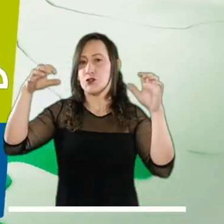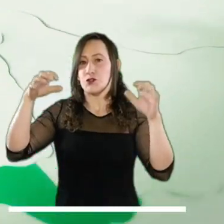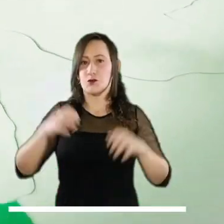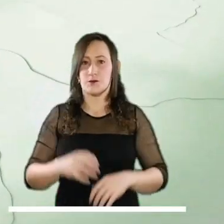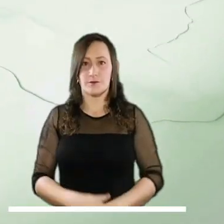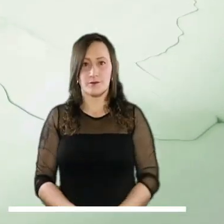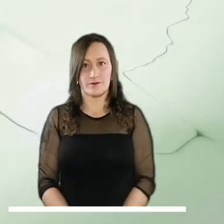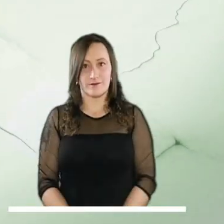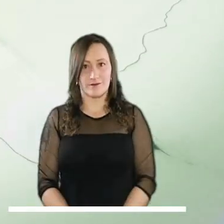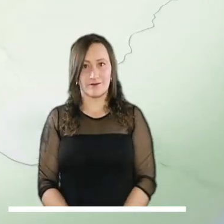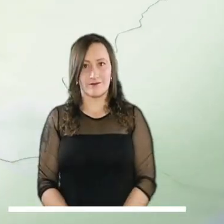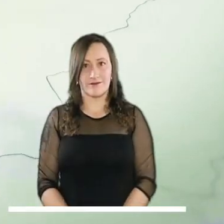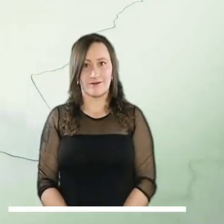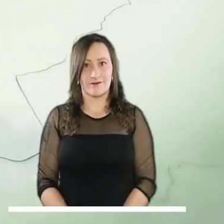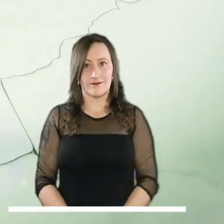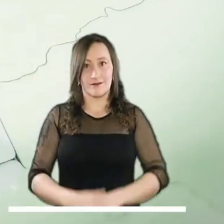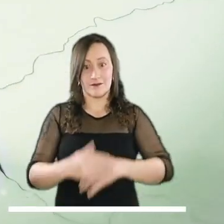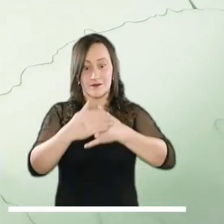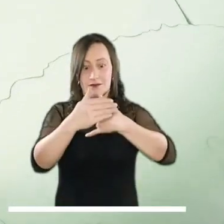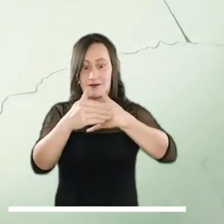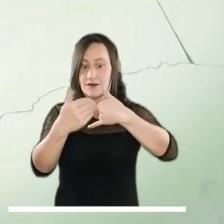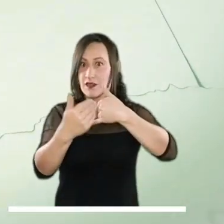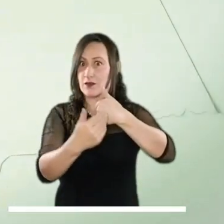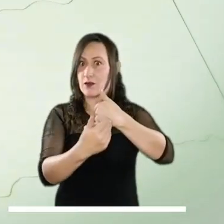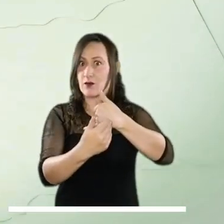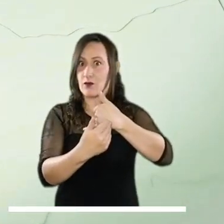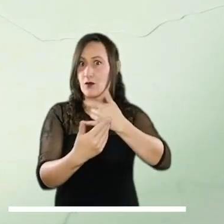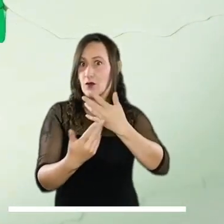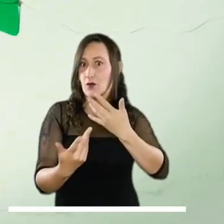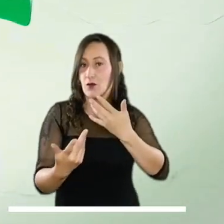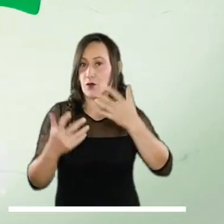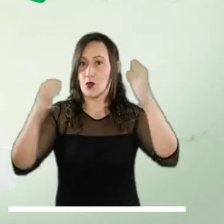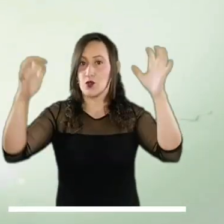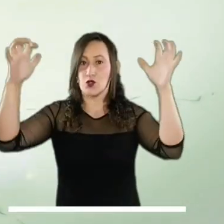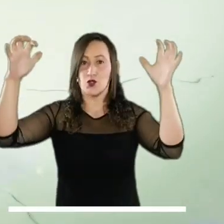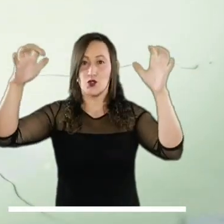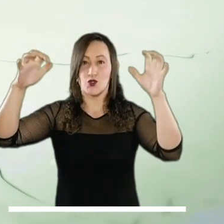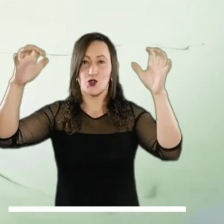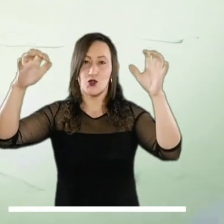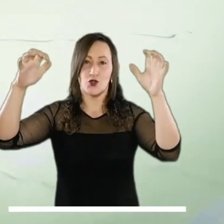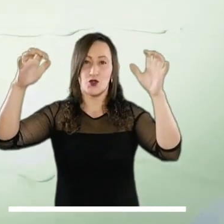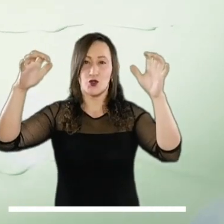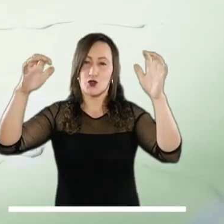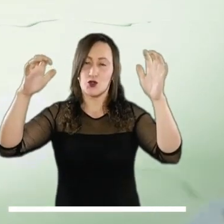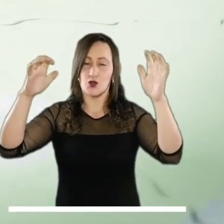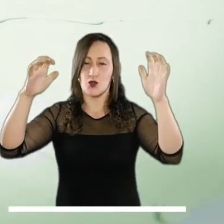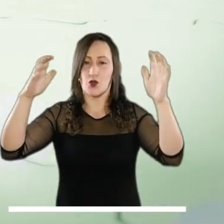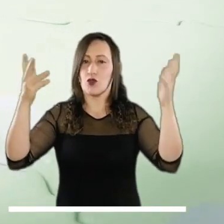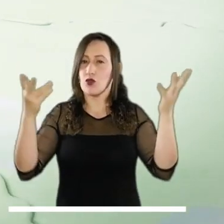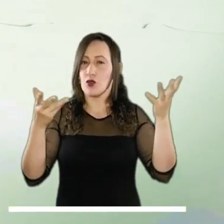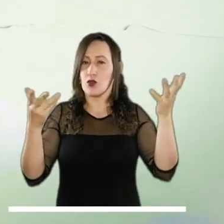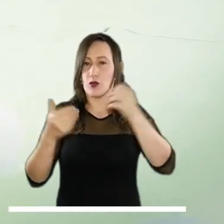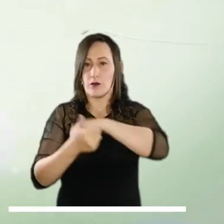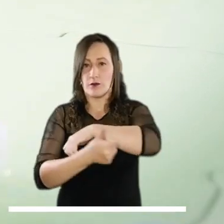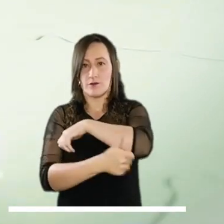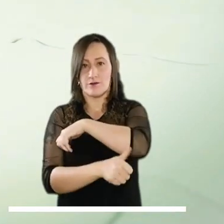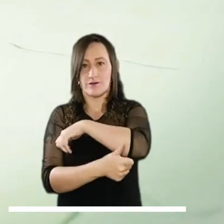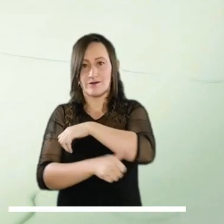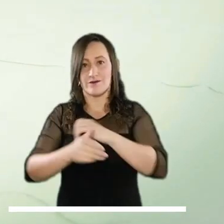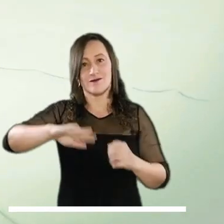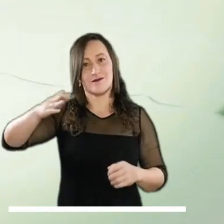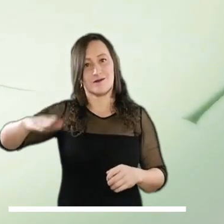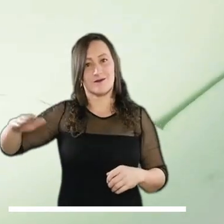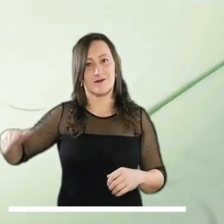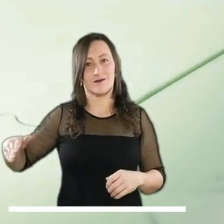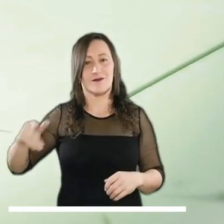tanto se advierten lluvias en Chocó, mientras que en Valle y Nariño podrán presentarse lloviznas. En el centro del país las